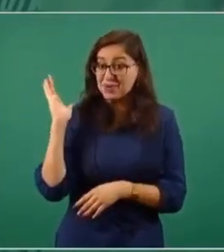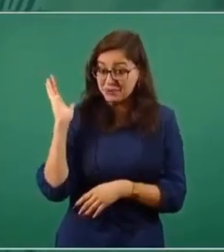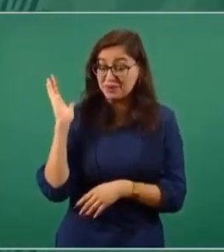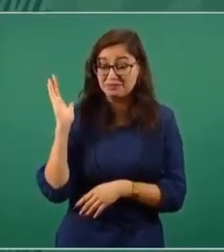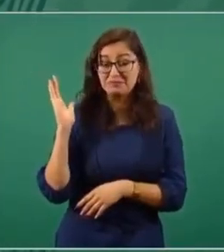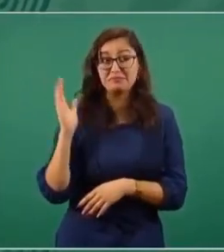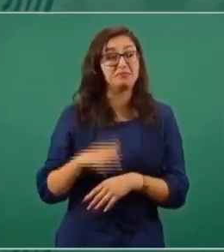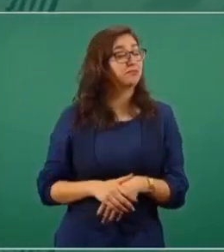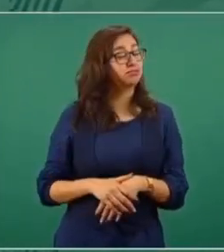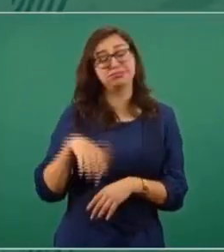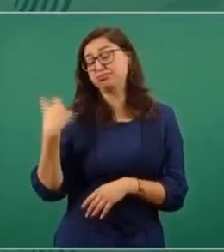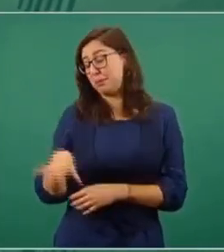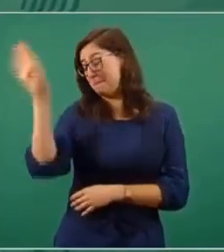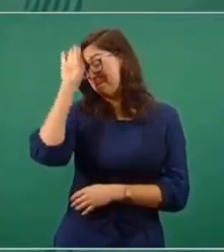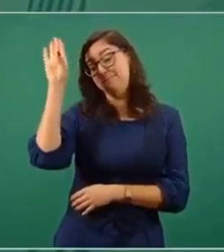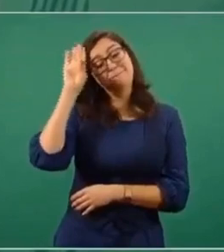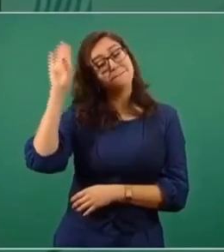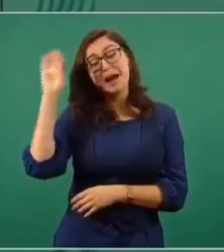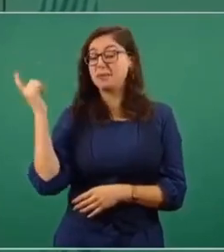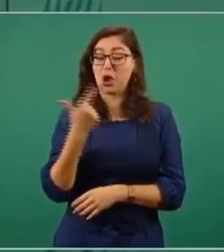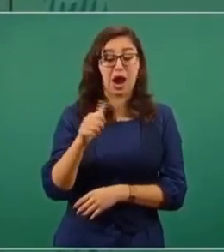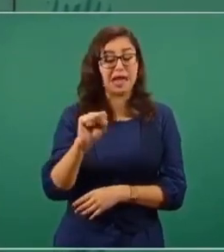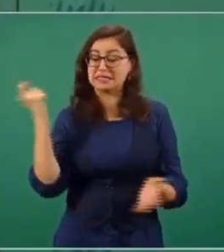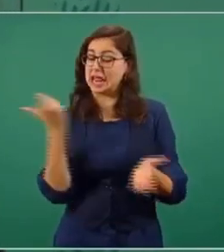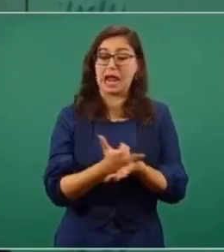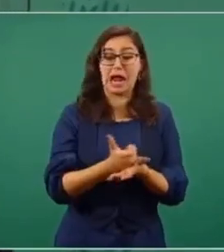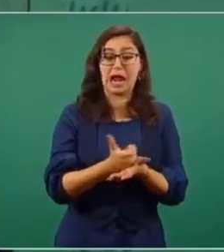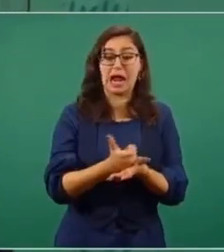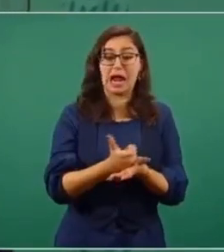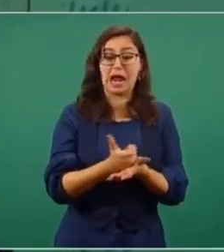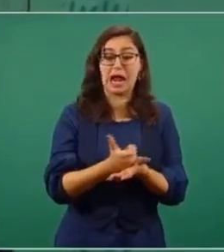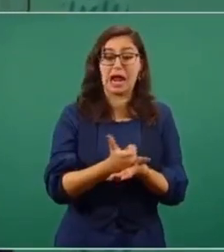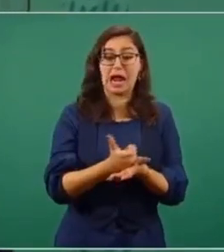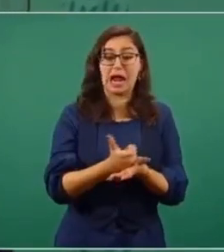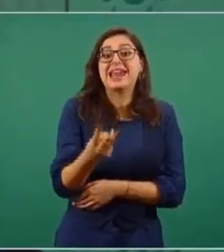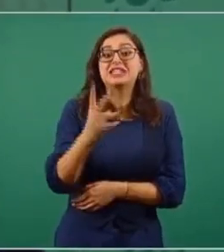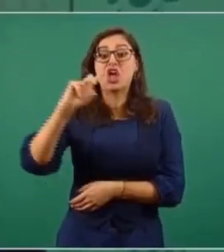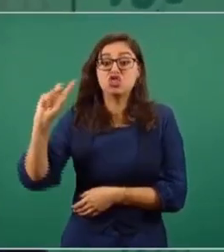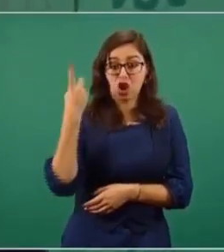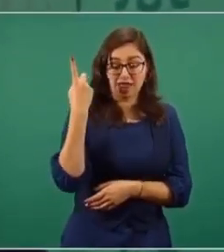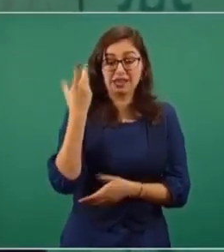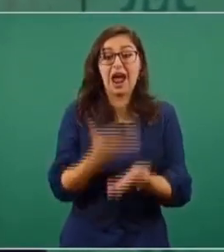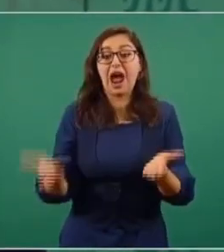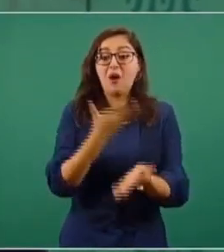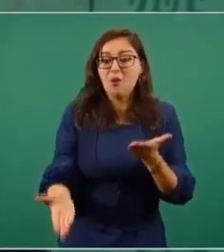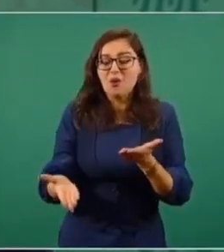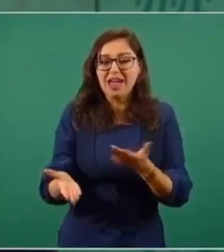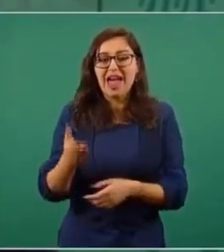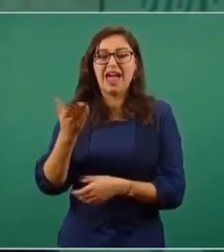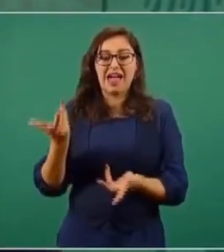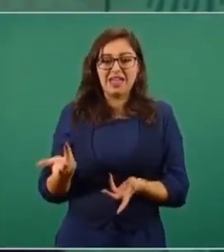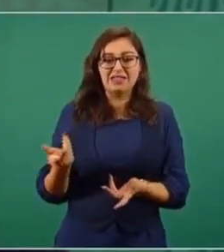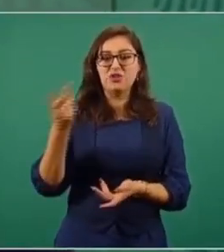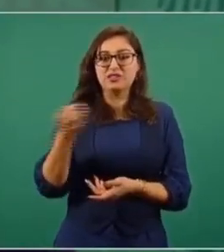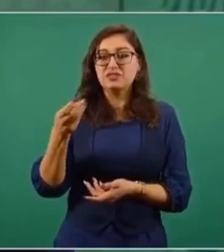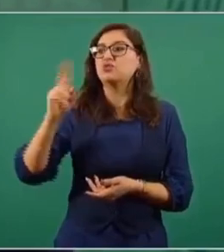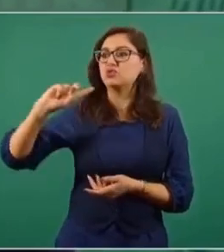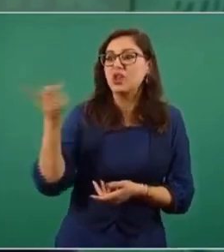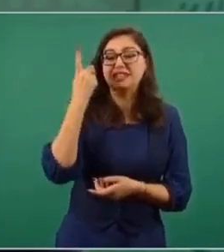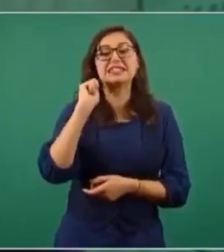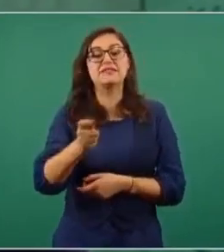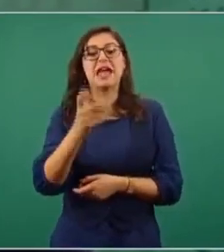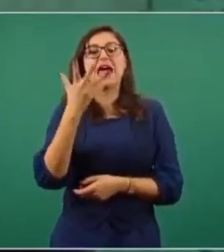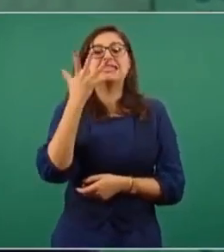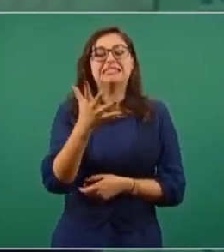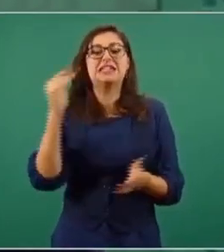nunca, como no se veía antes, de tres dólares por unidad a doscientos dólares, cinco mil por ciento el incremento del gas.